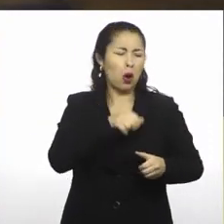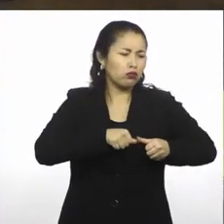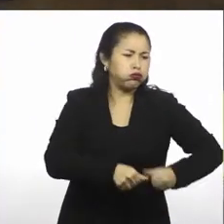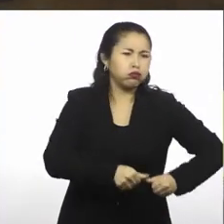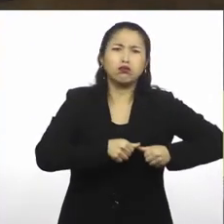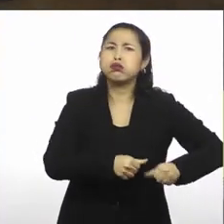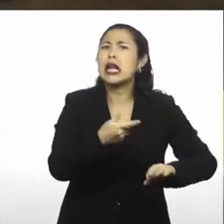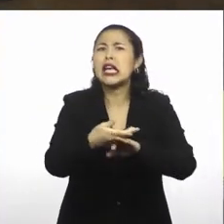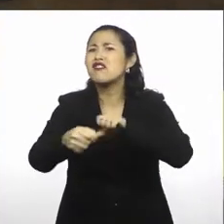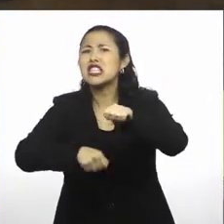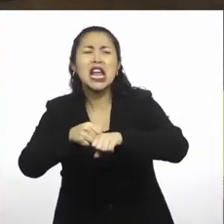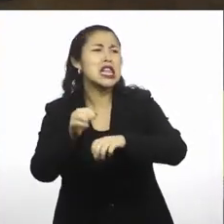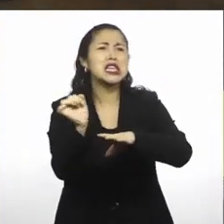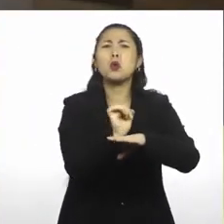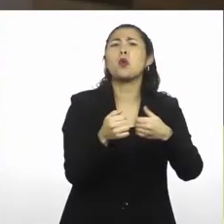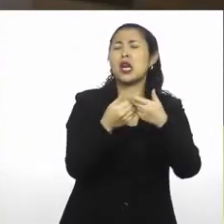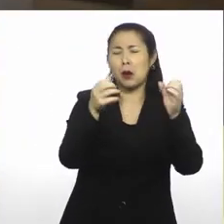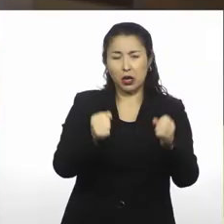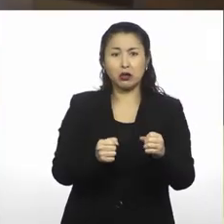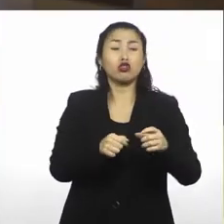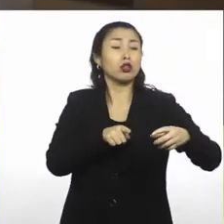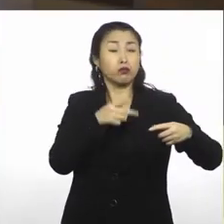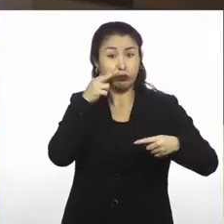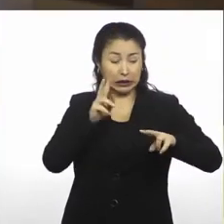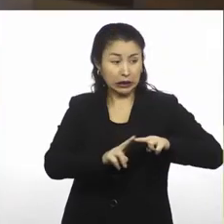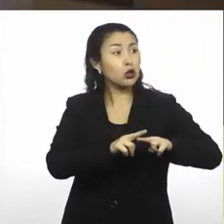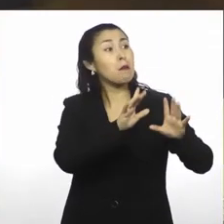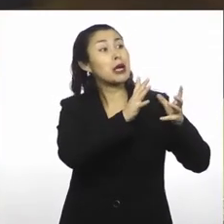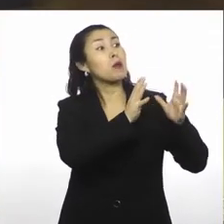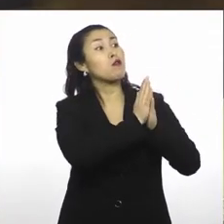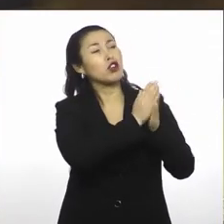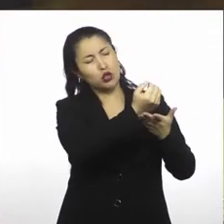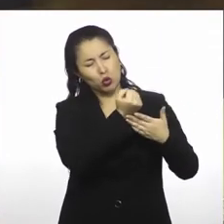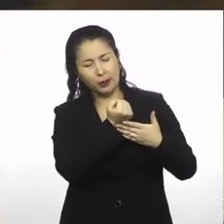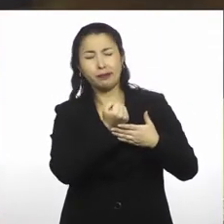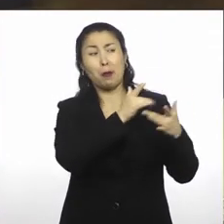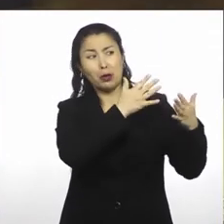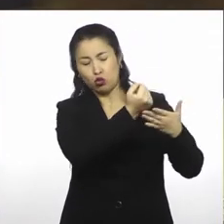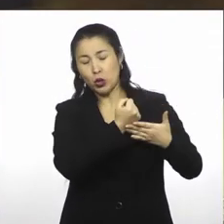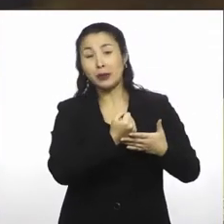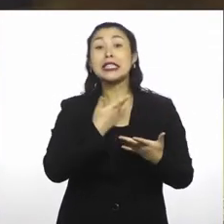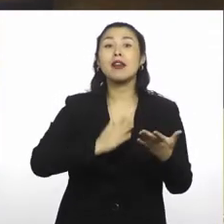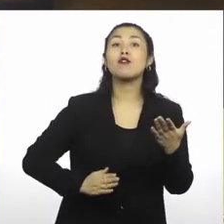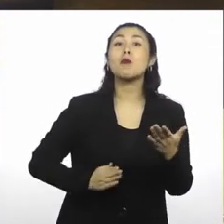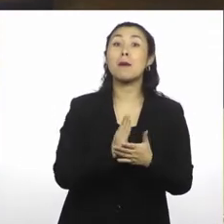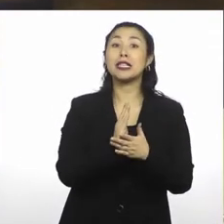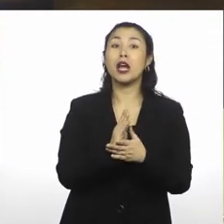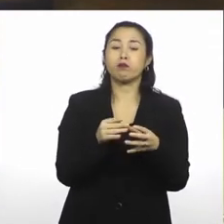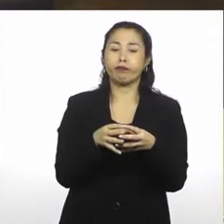que tenga. Vamos a colocarlo en posición. Y Mano, por favor, podrías ayudarme. Vamos a comenzar a inflar.